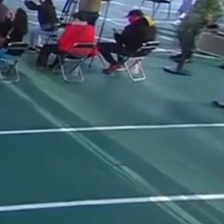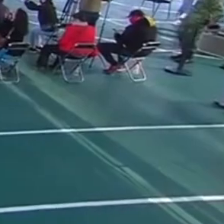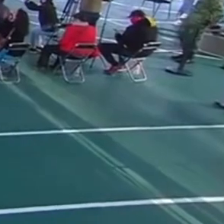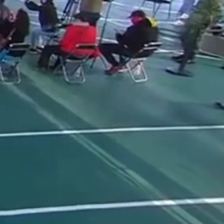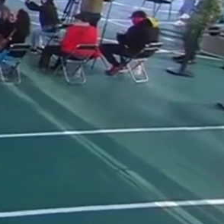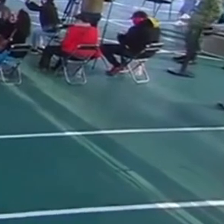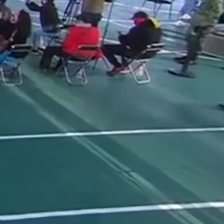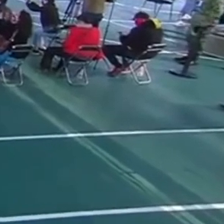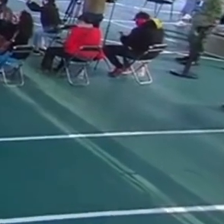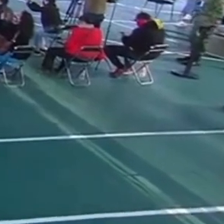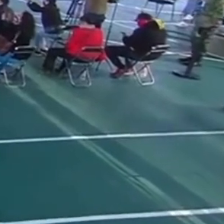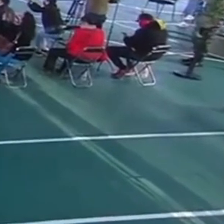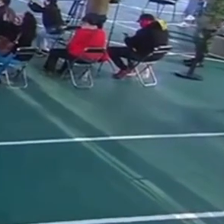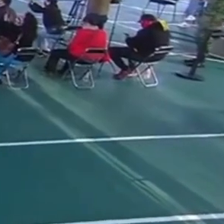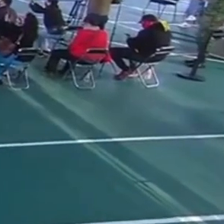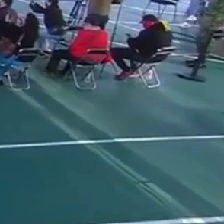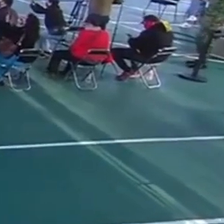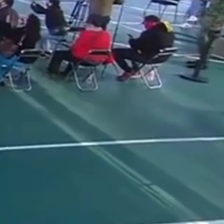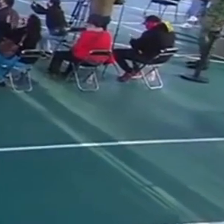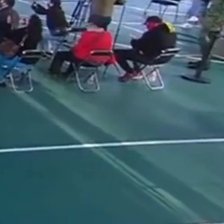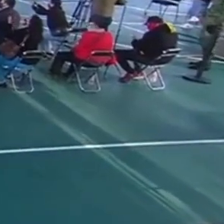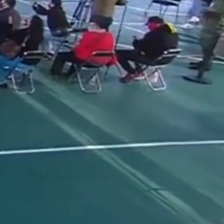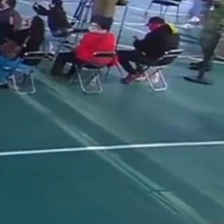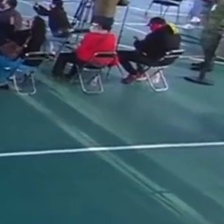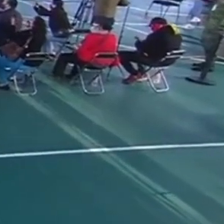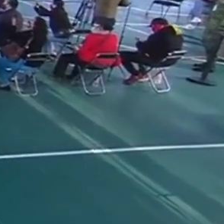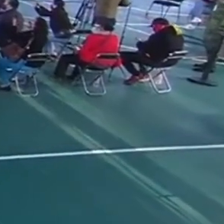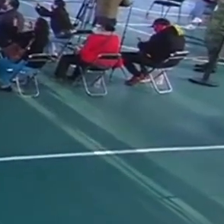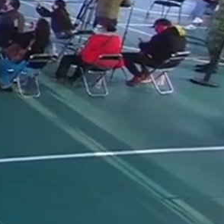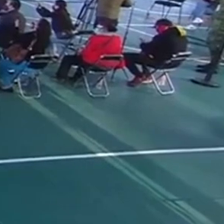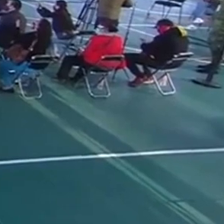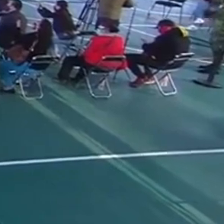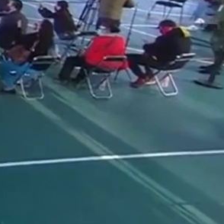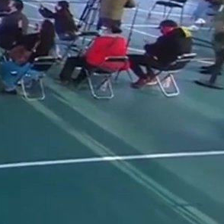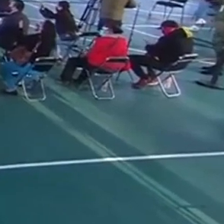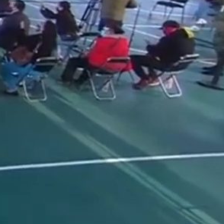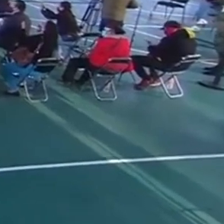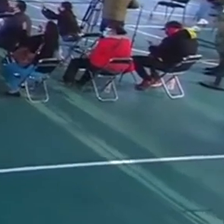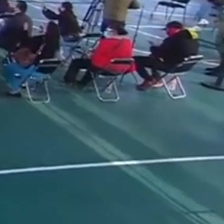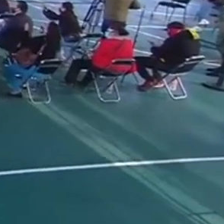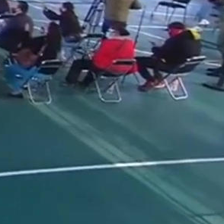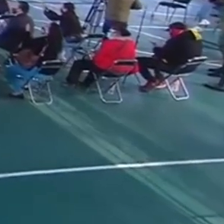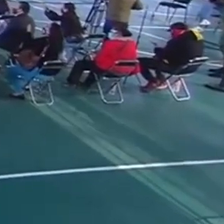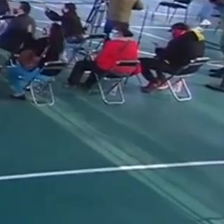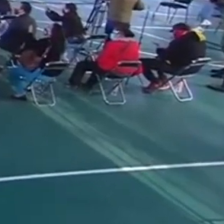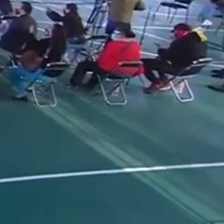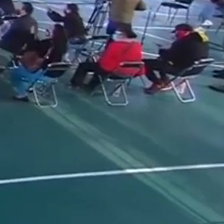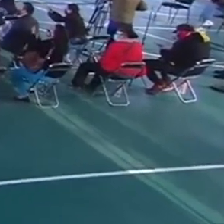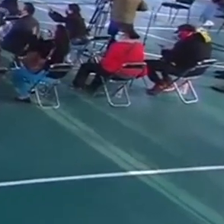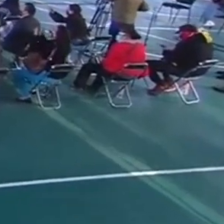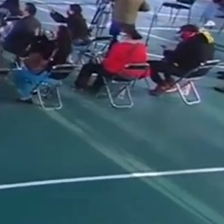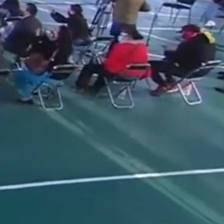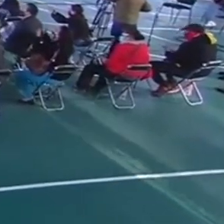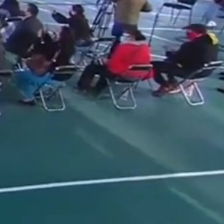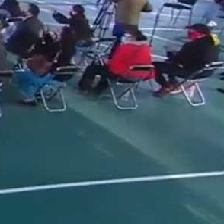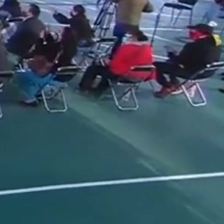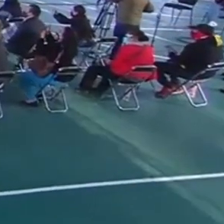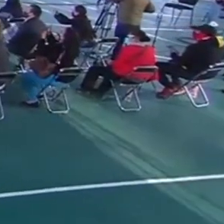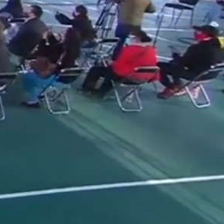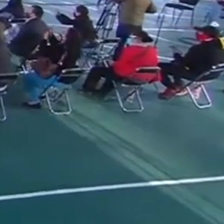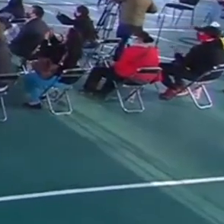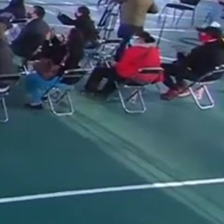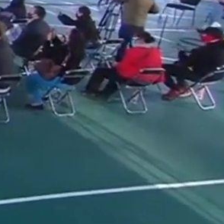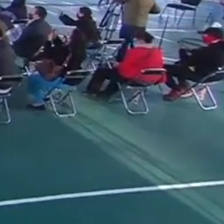Pues con una hora de diferencia con relación al